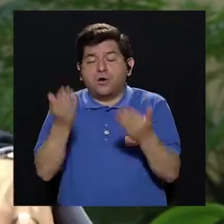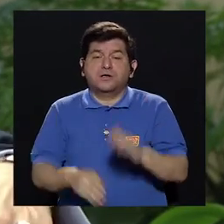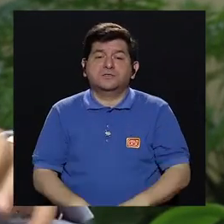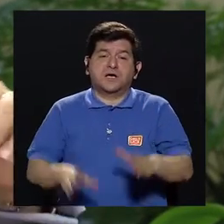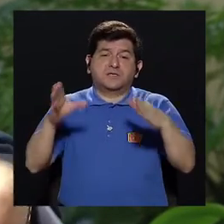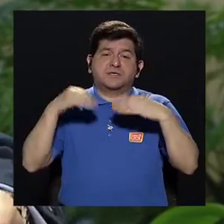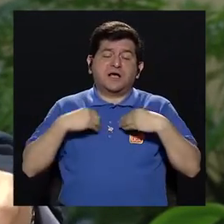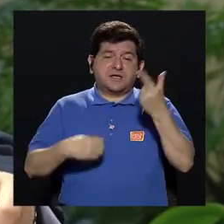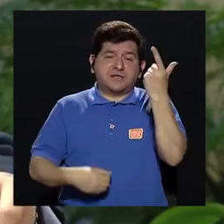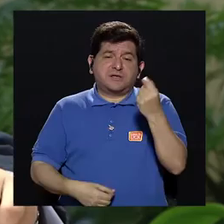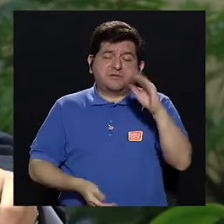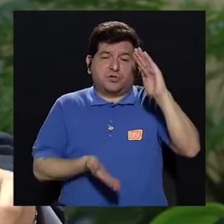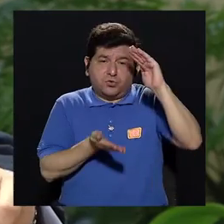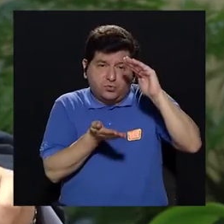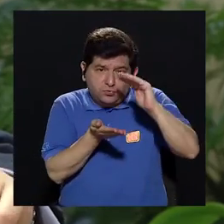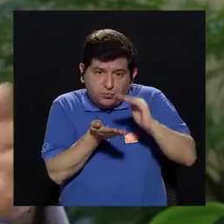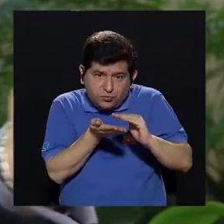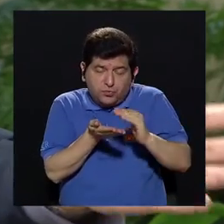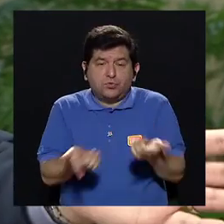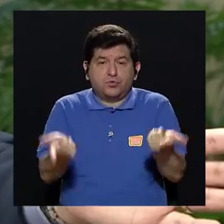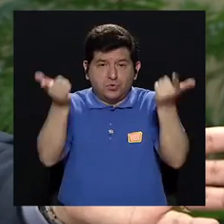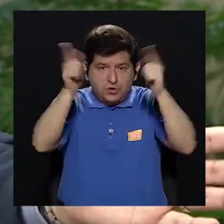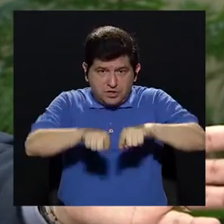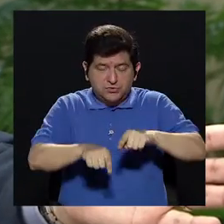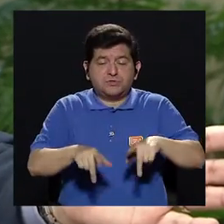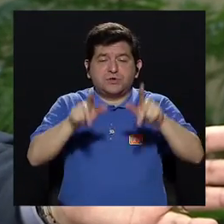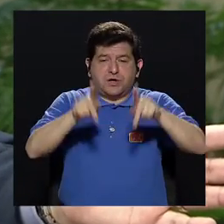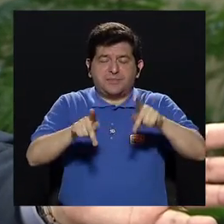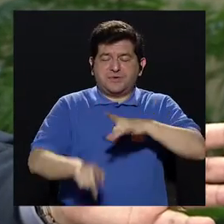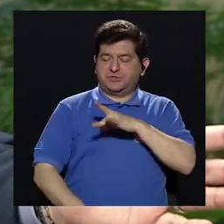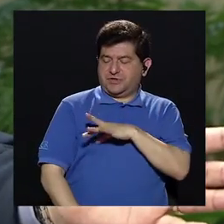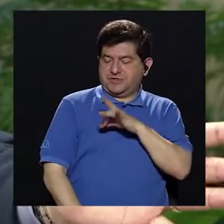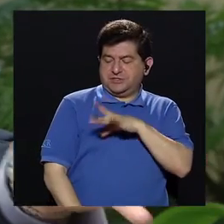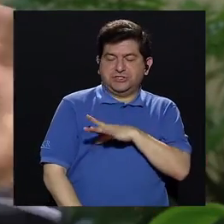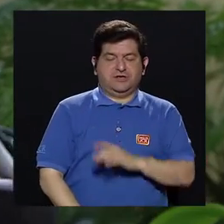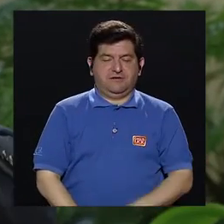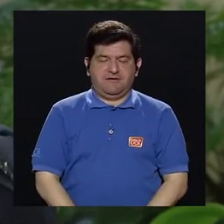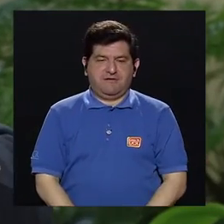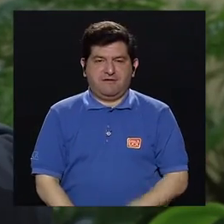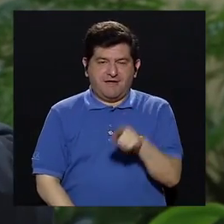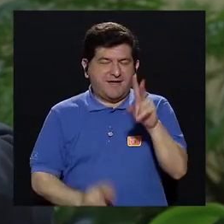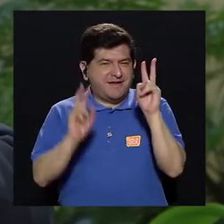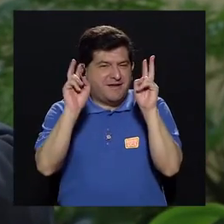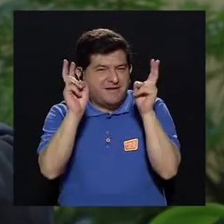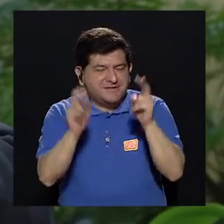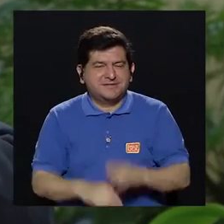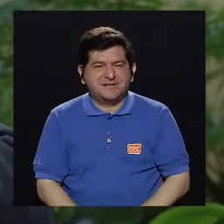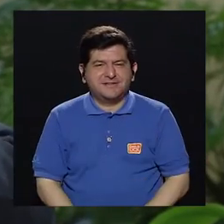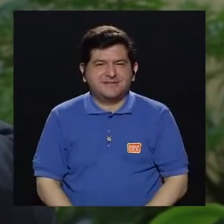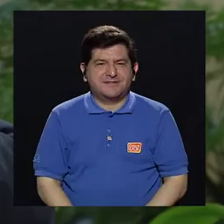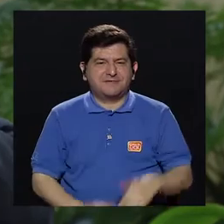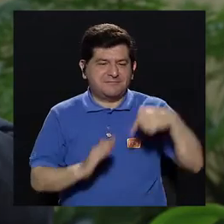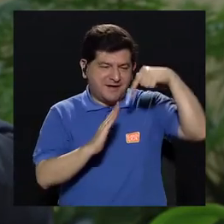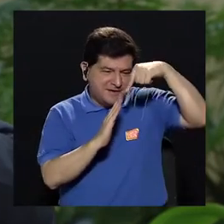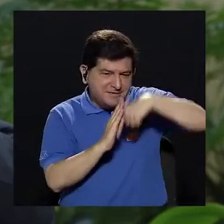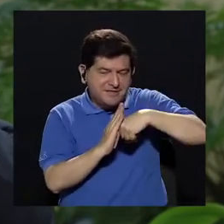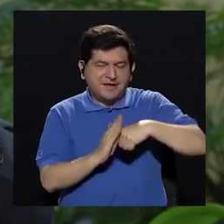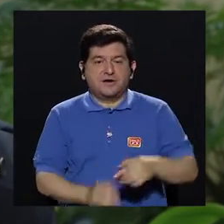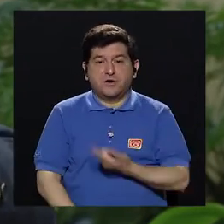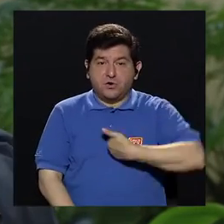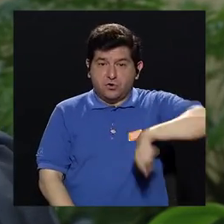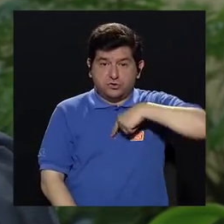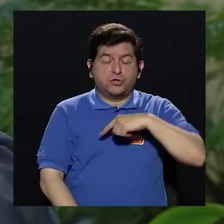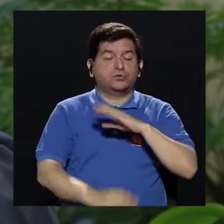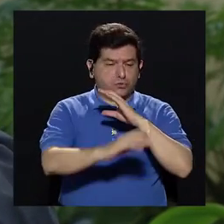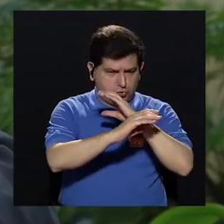aceptar pensiones mucho más pequeñas, que fue lo que le pasó a los chilenos, entonces, un poco ahí el tema de fondo es, creo que si